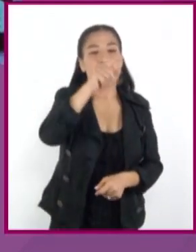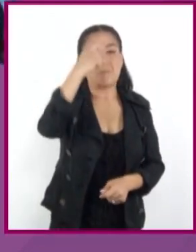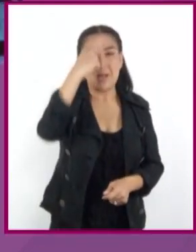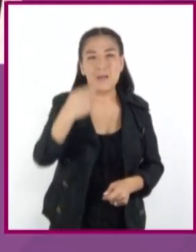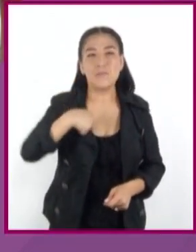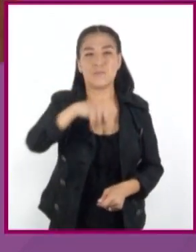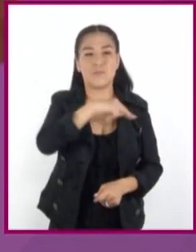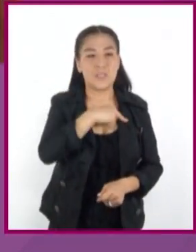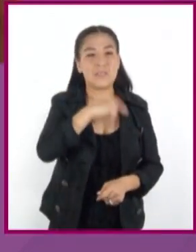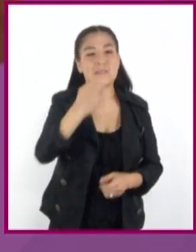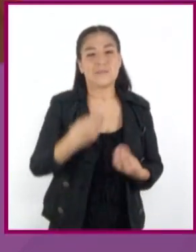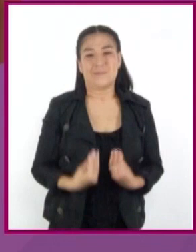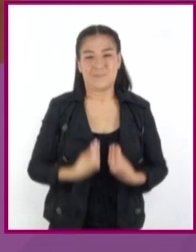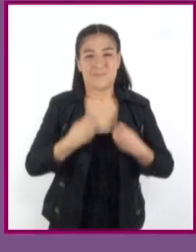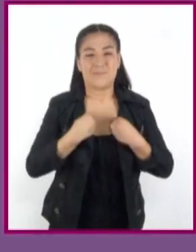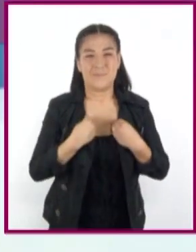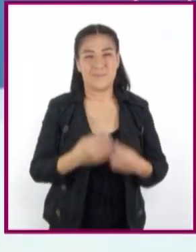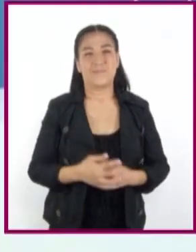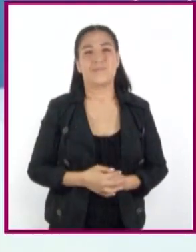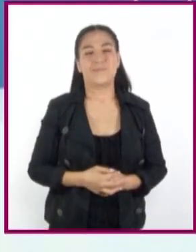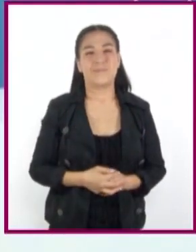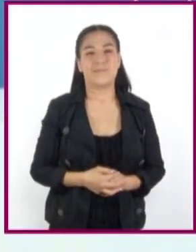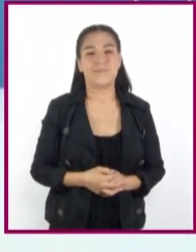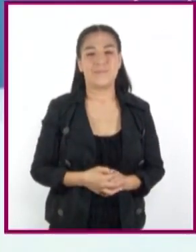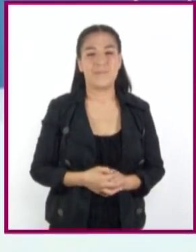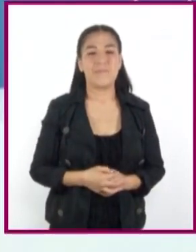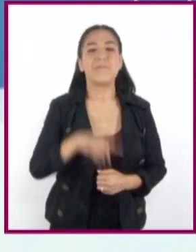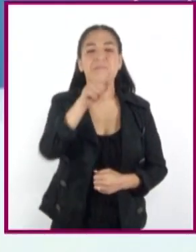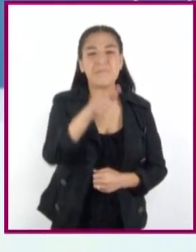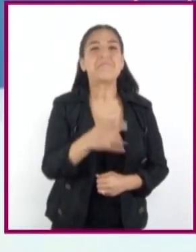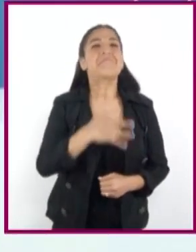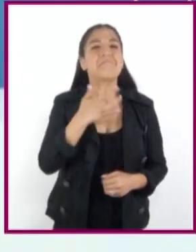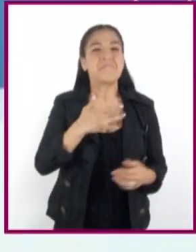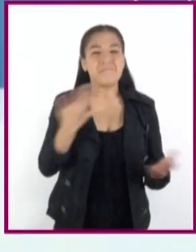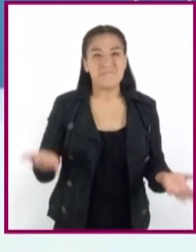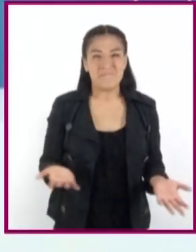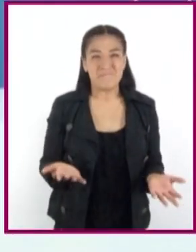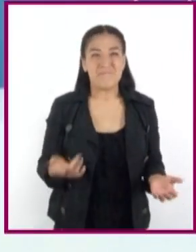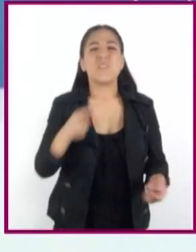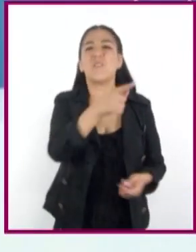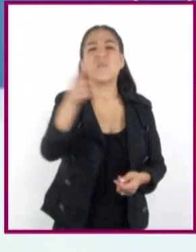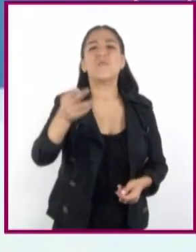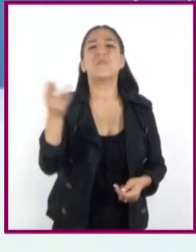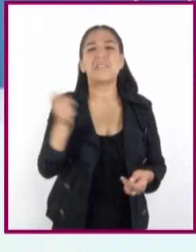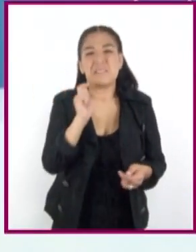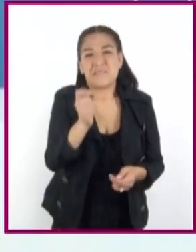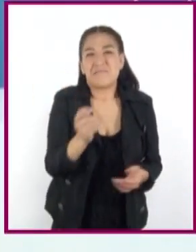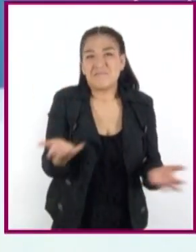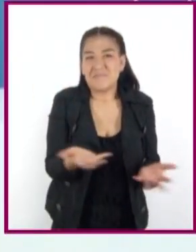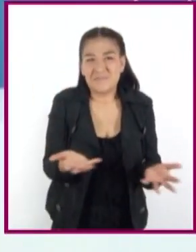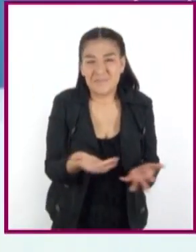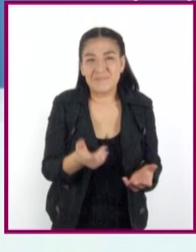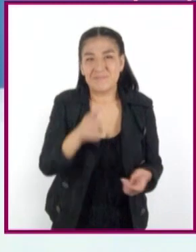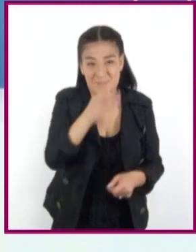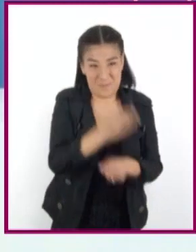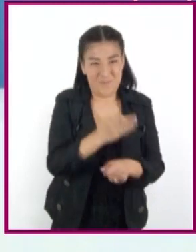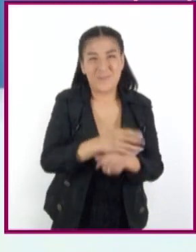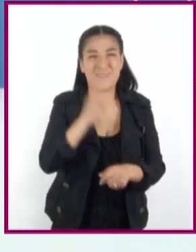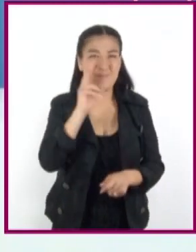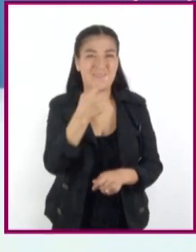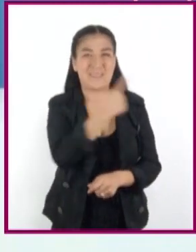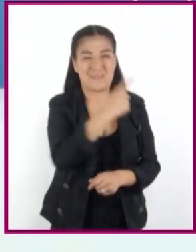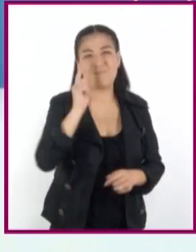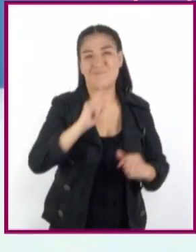nosotros y para nuestra vida. ¿Qué les pareció? Ustedes querían ante las circunstancias que enfrentó